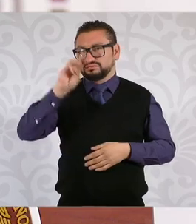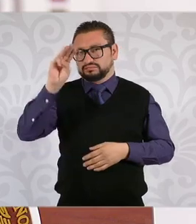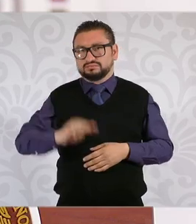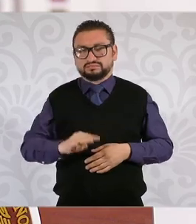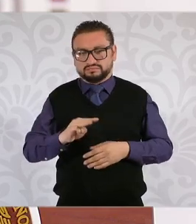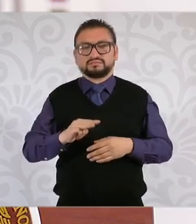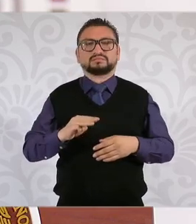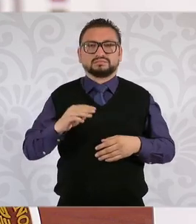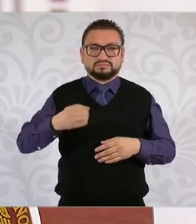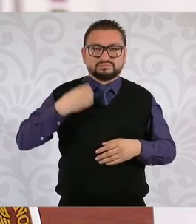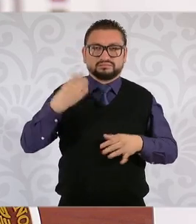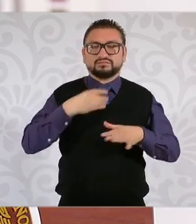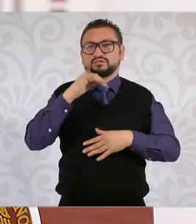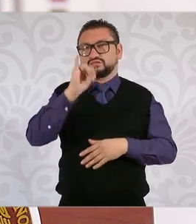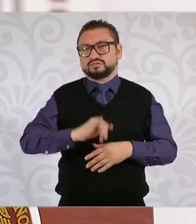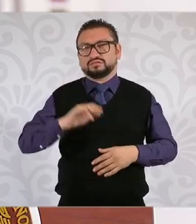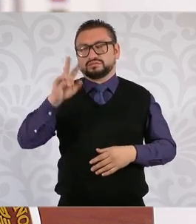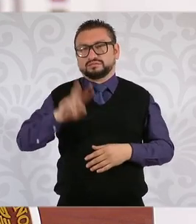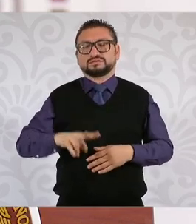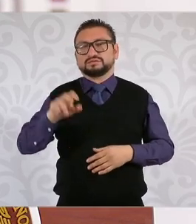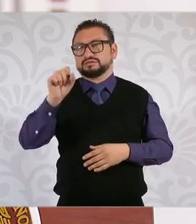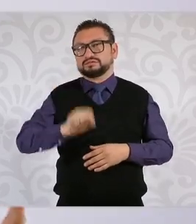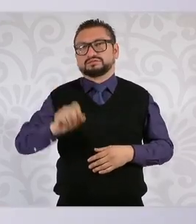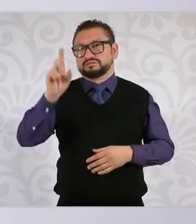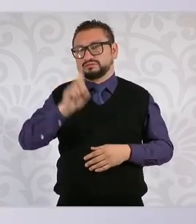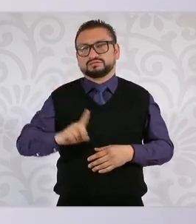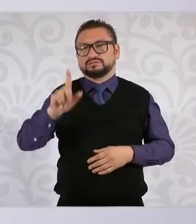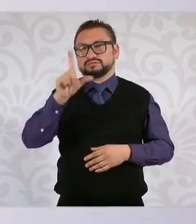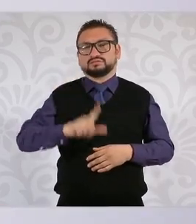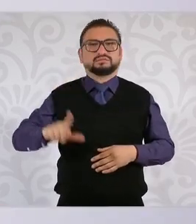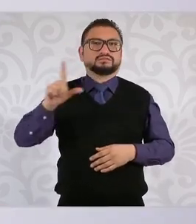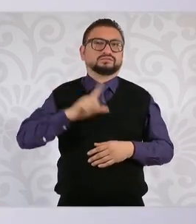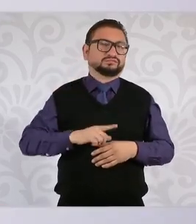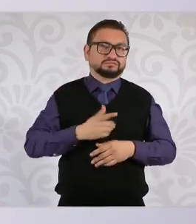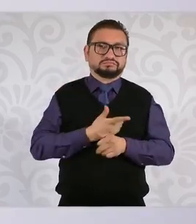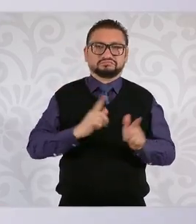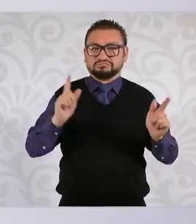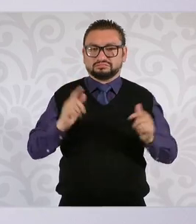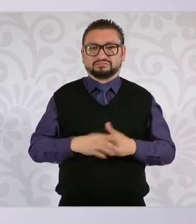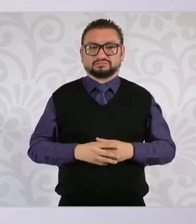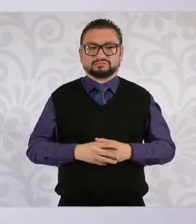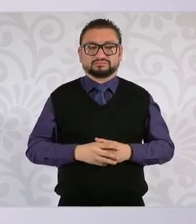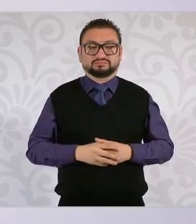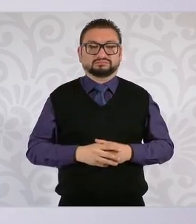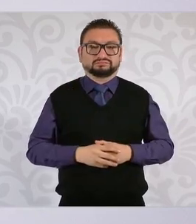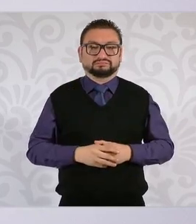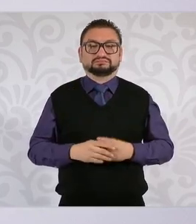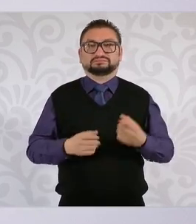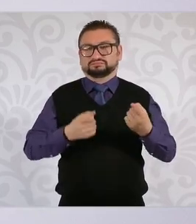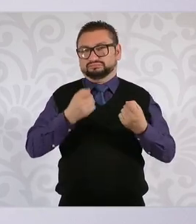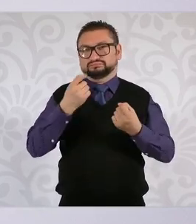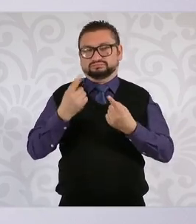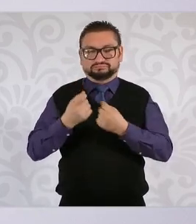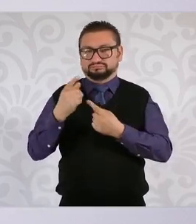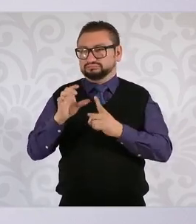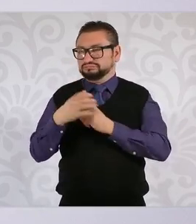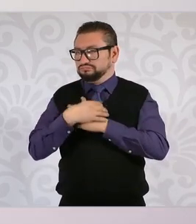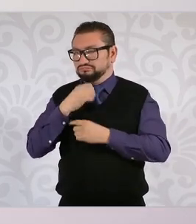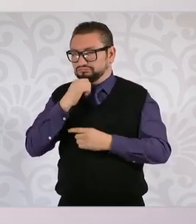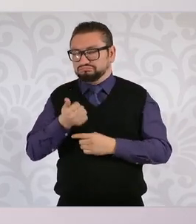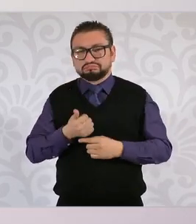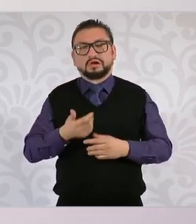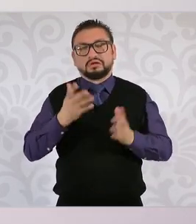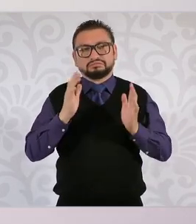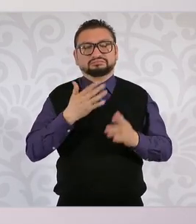Bueno, pues tienen jueves, viernes, sábado, domingo, lunes. Los que no están en comisiones